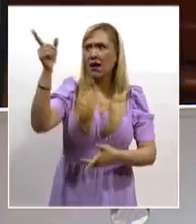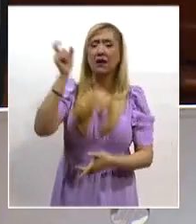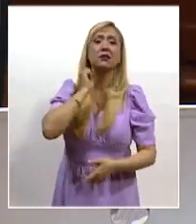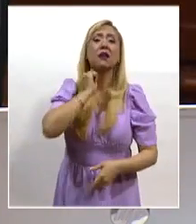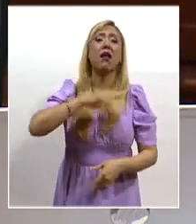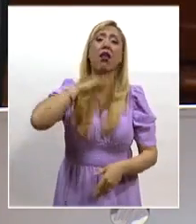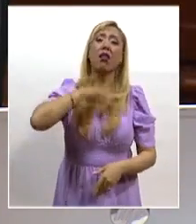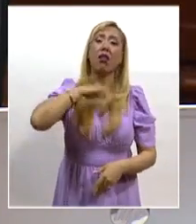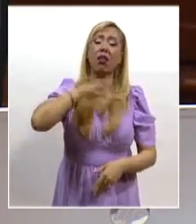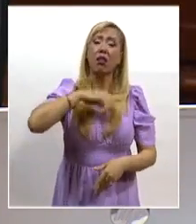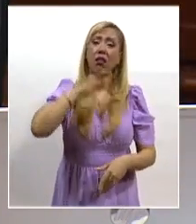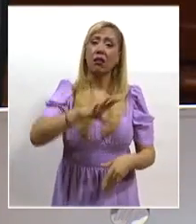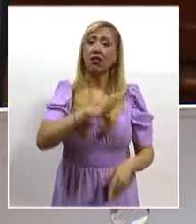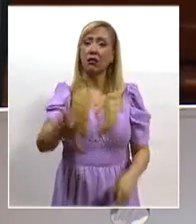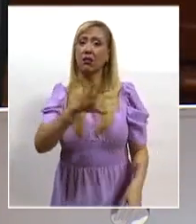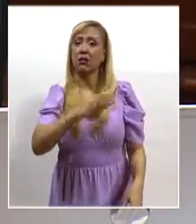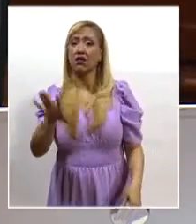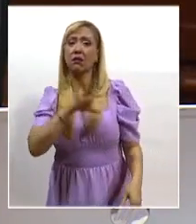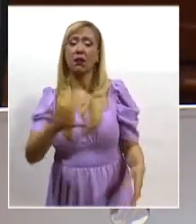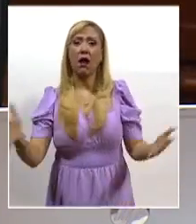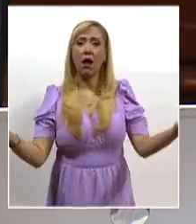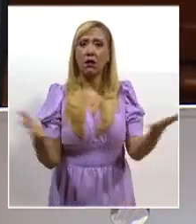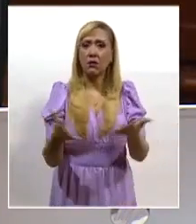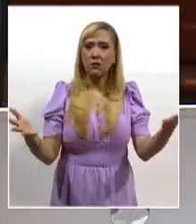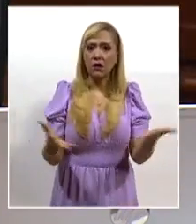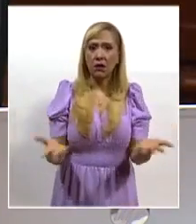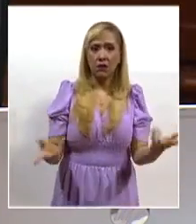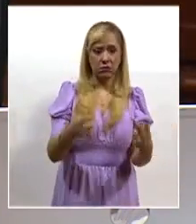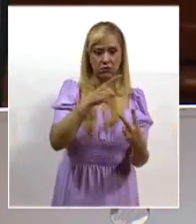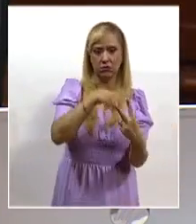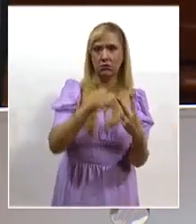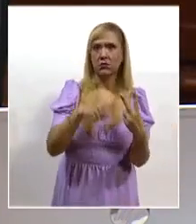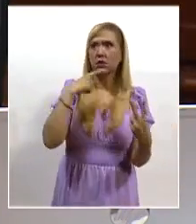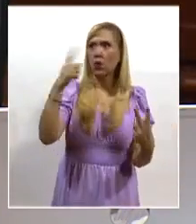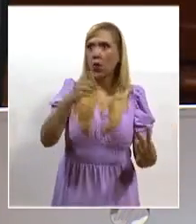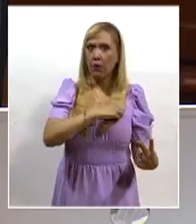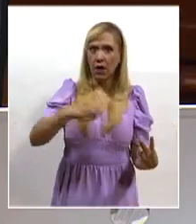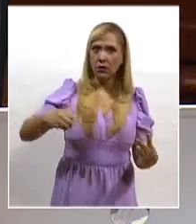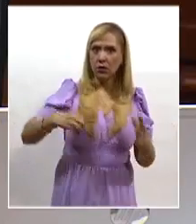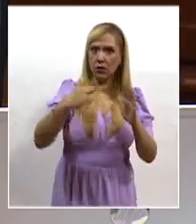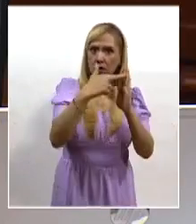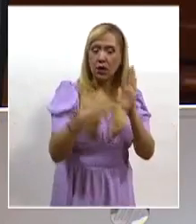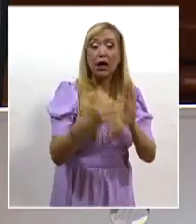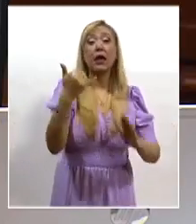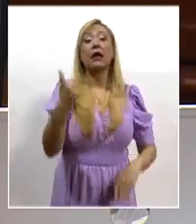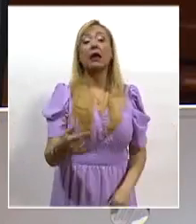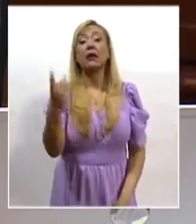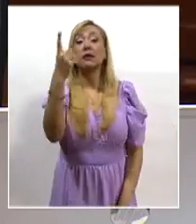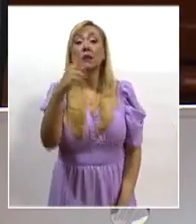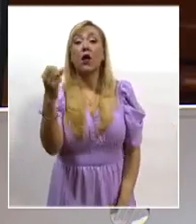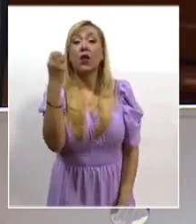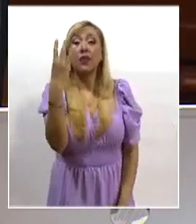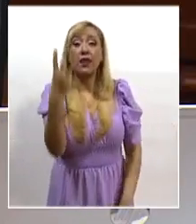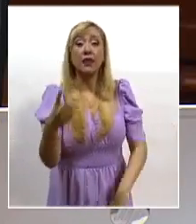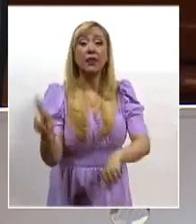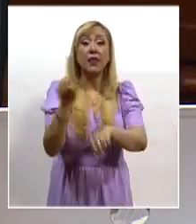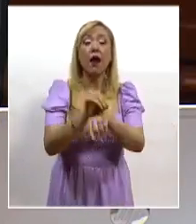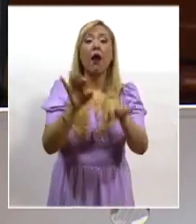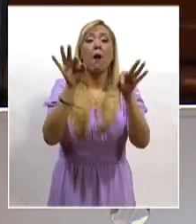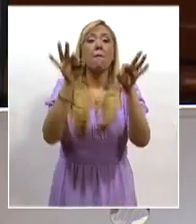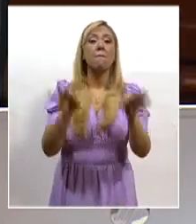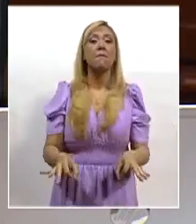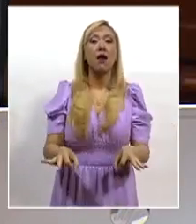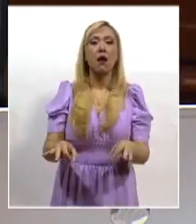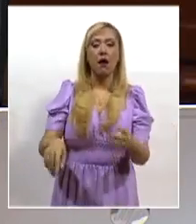facultades del ejercicio obligatorio en los dos primeros casos y 103 días desde que se generó la